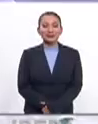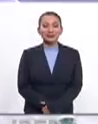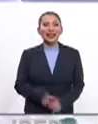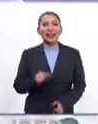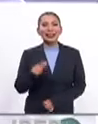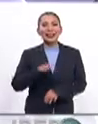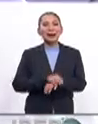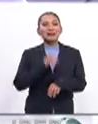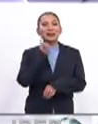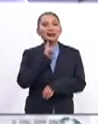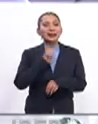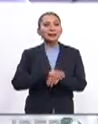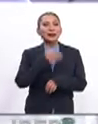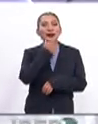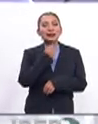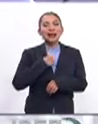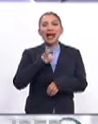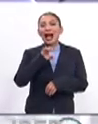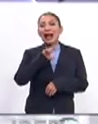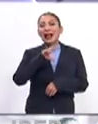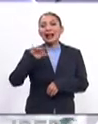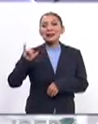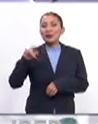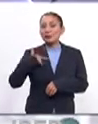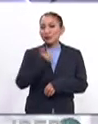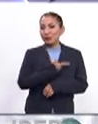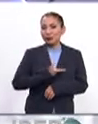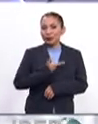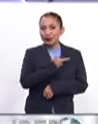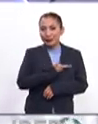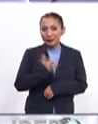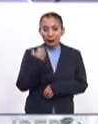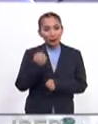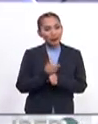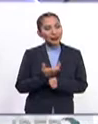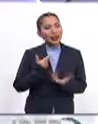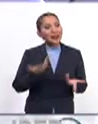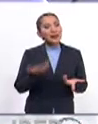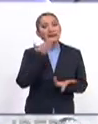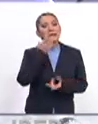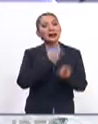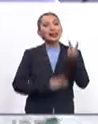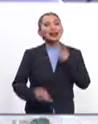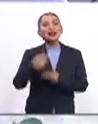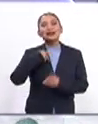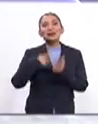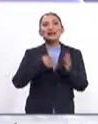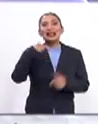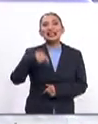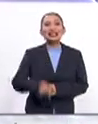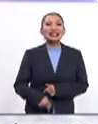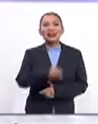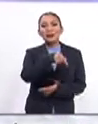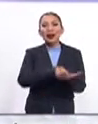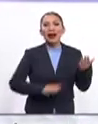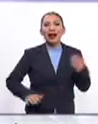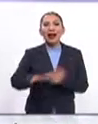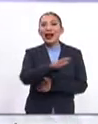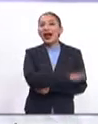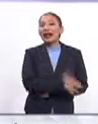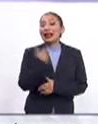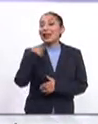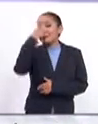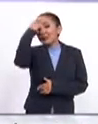¿Qué tal amigas y amigos del canal Iberoamericano? Me da muchísimo gusto tener la oportunidad de darles la bienvenida una vez más a este espacio